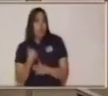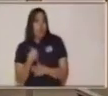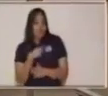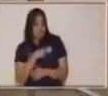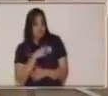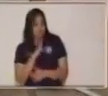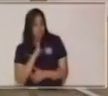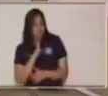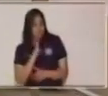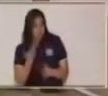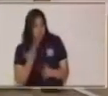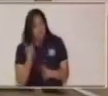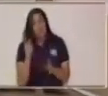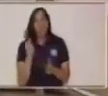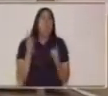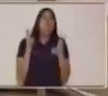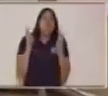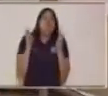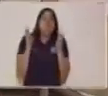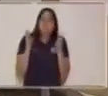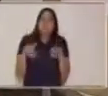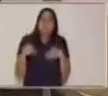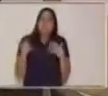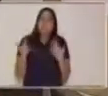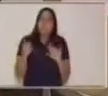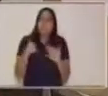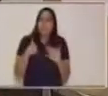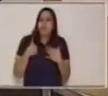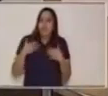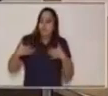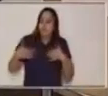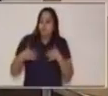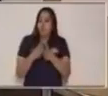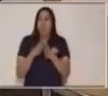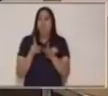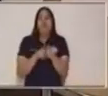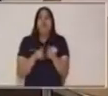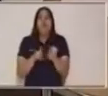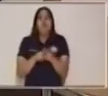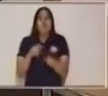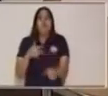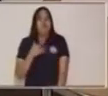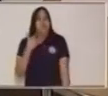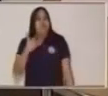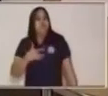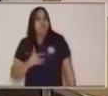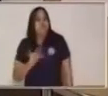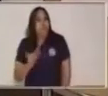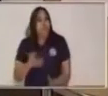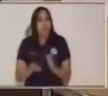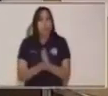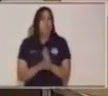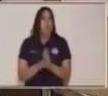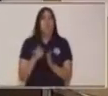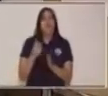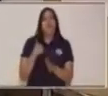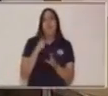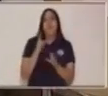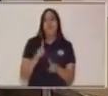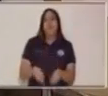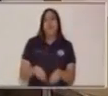sobre un tema, tenemos que alinear lo que nosotros expresamos. No puedo decirte